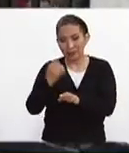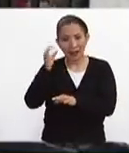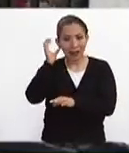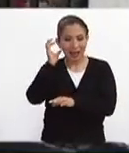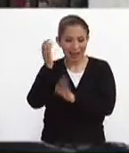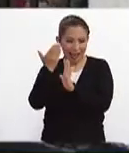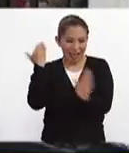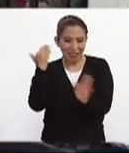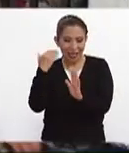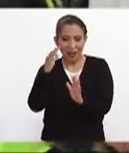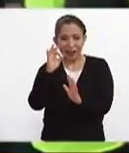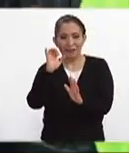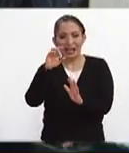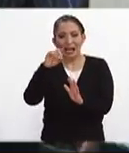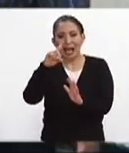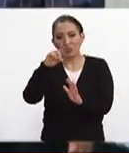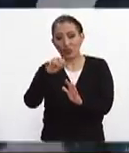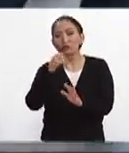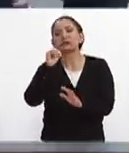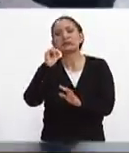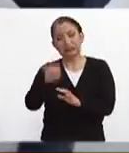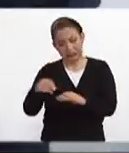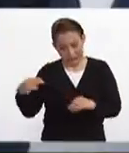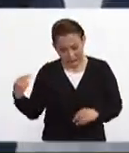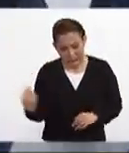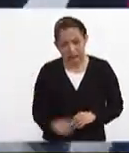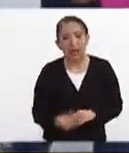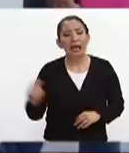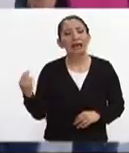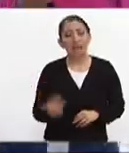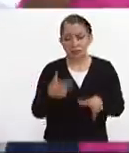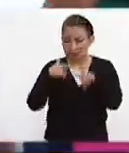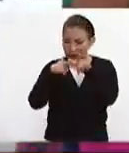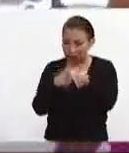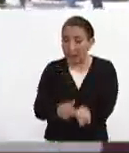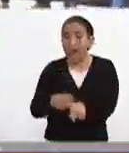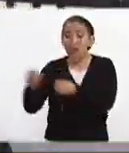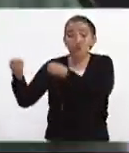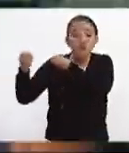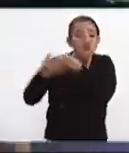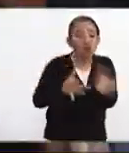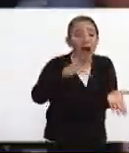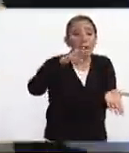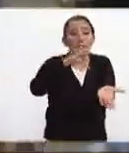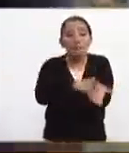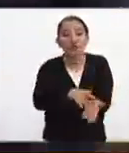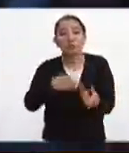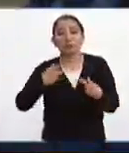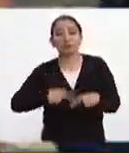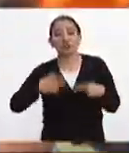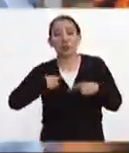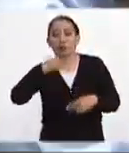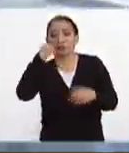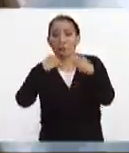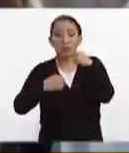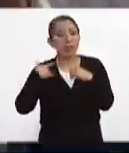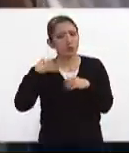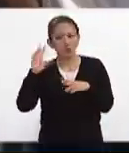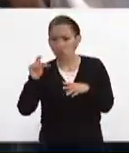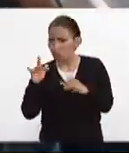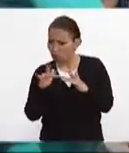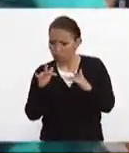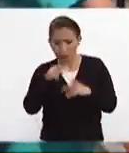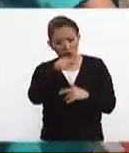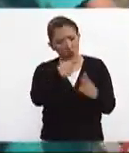de Fernando Zuinaga que sí necesitan seguir recibiendo el apoyo de la ciudadanía así que no duden en